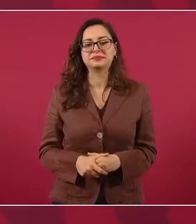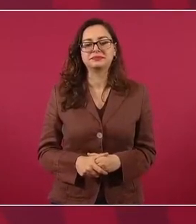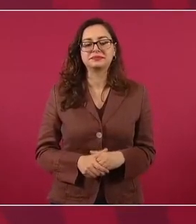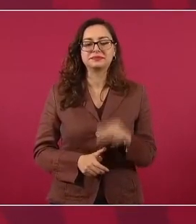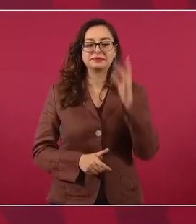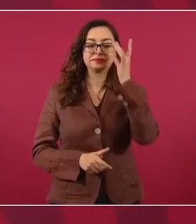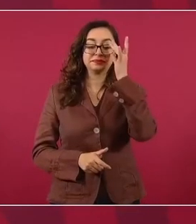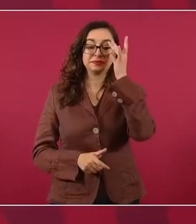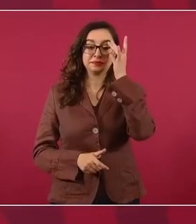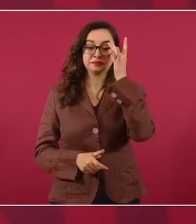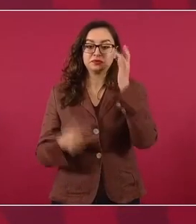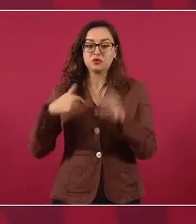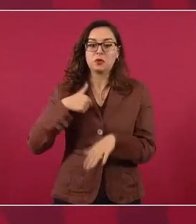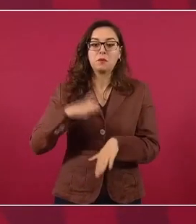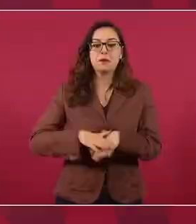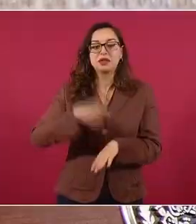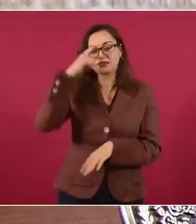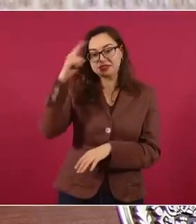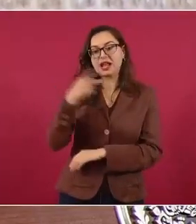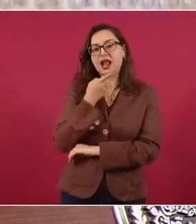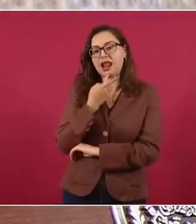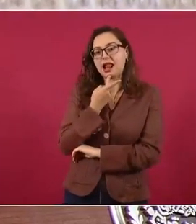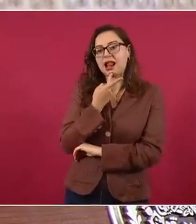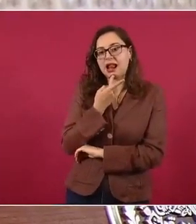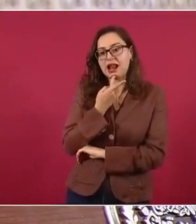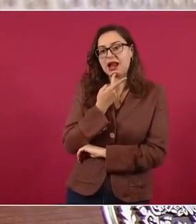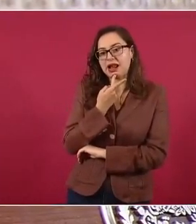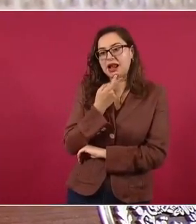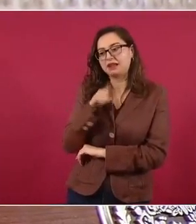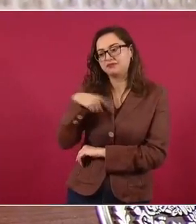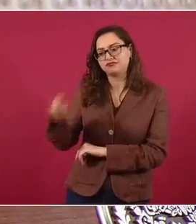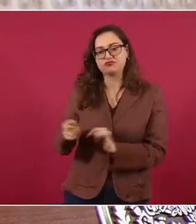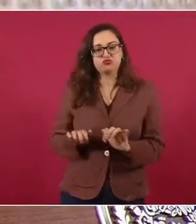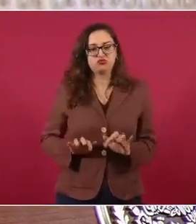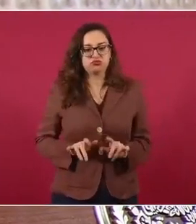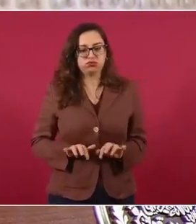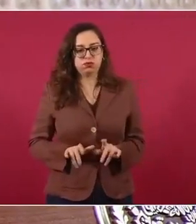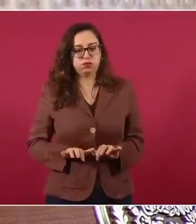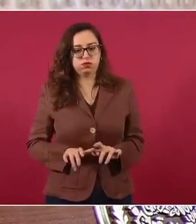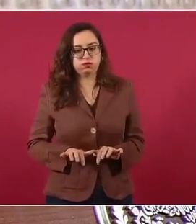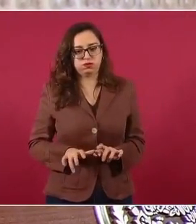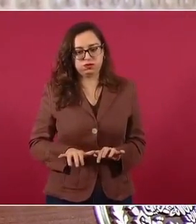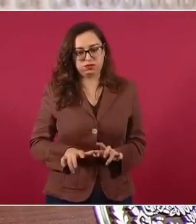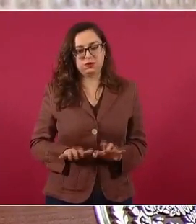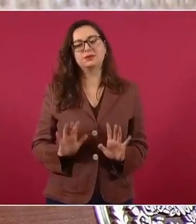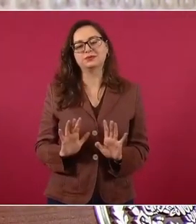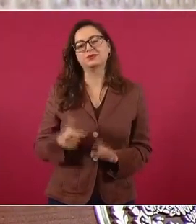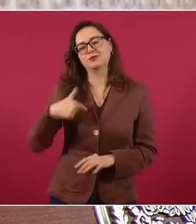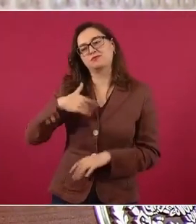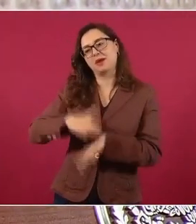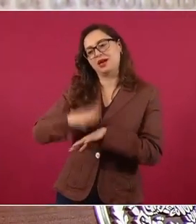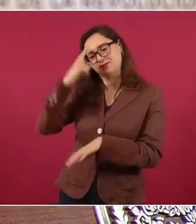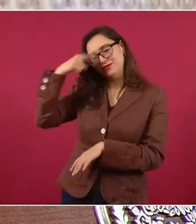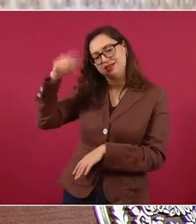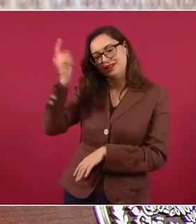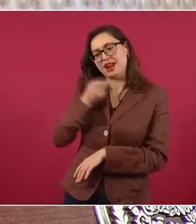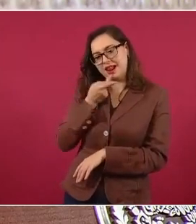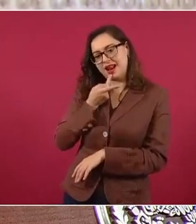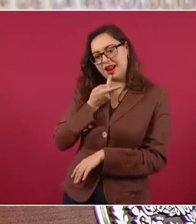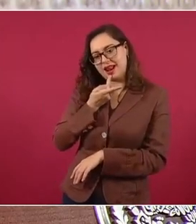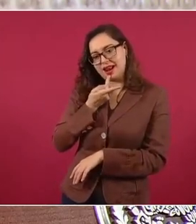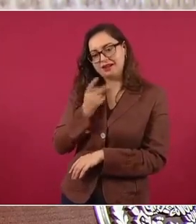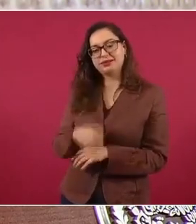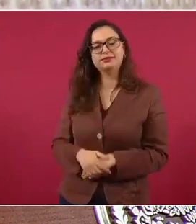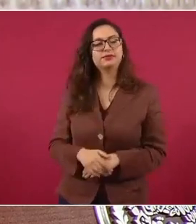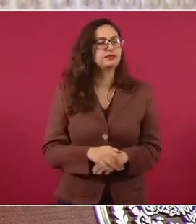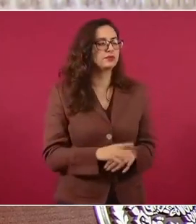facilita más dictar y le